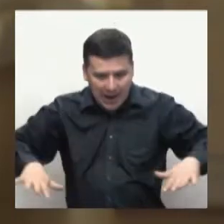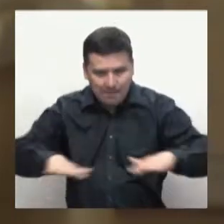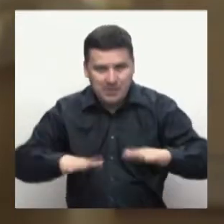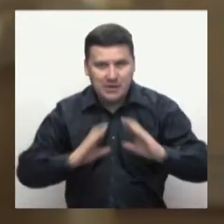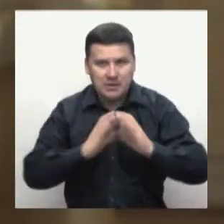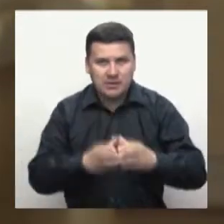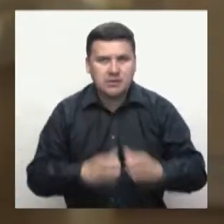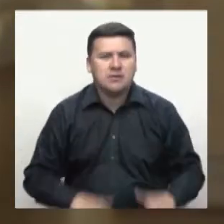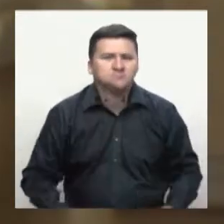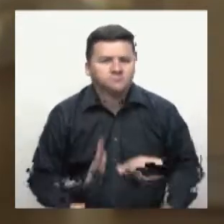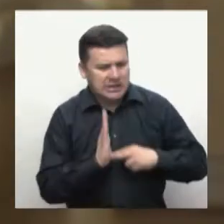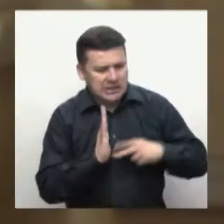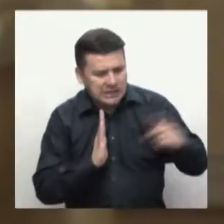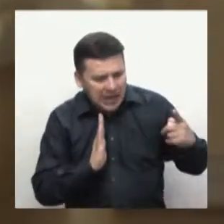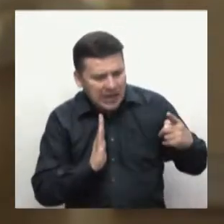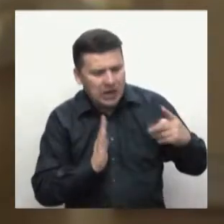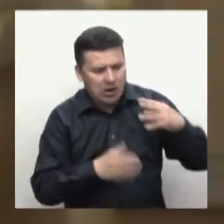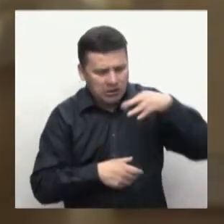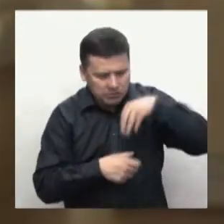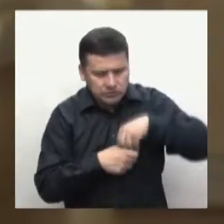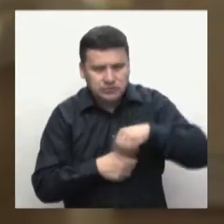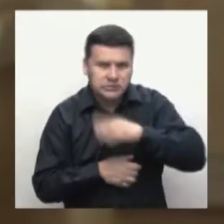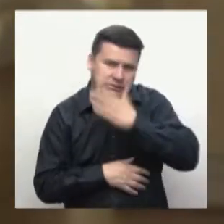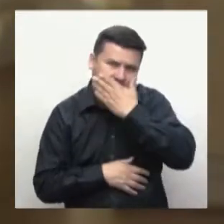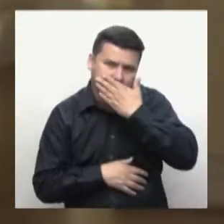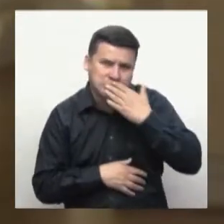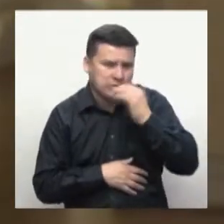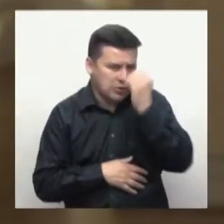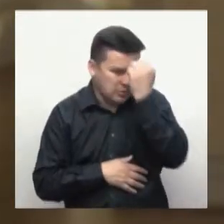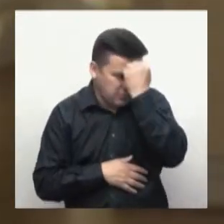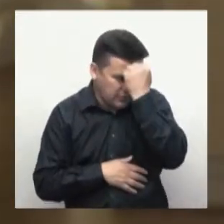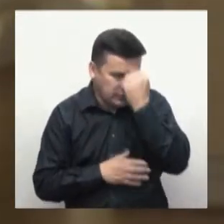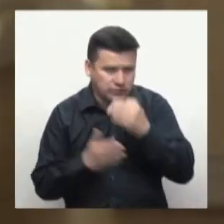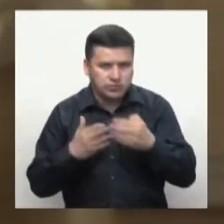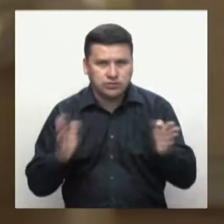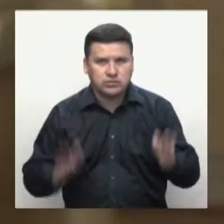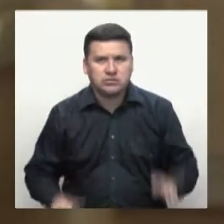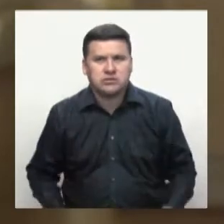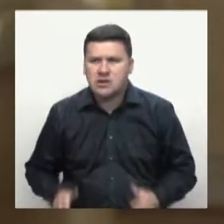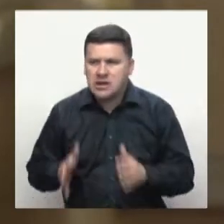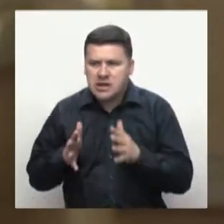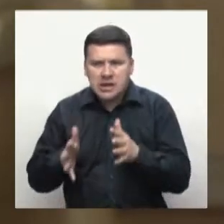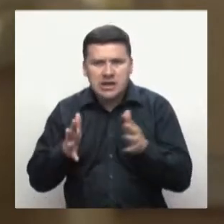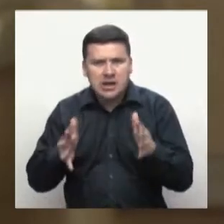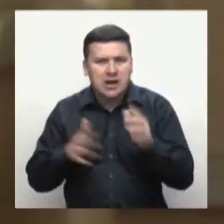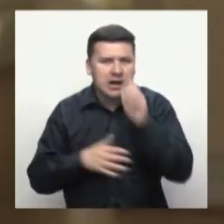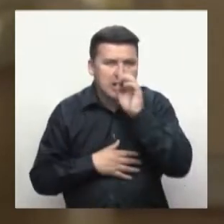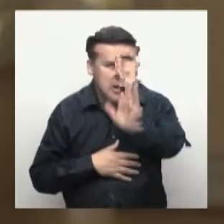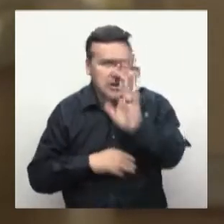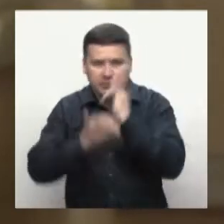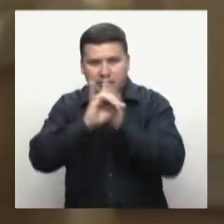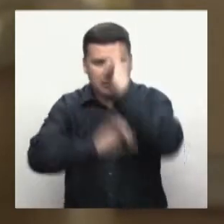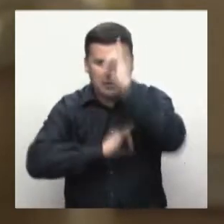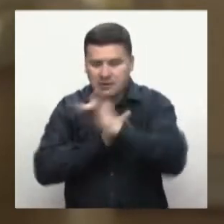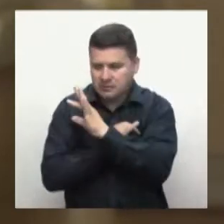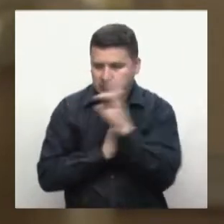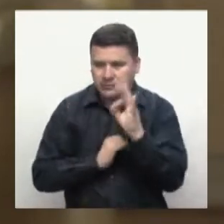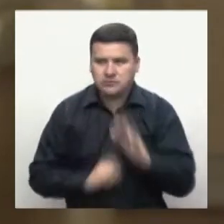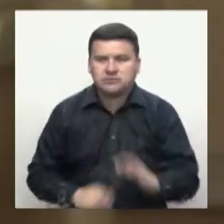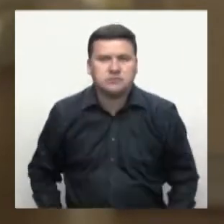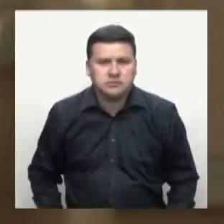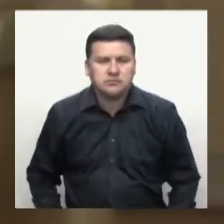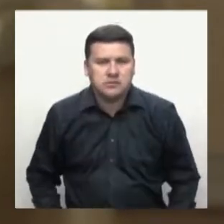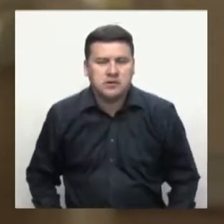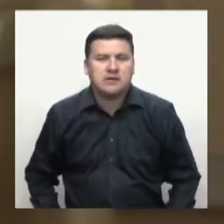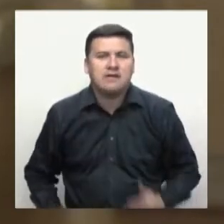ambientes dotados con tecnología de punta y los mejores instructores capacitados a nivel nacional e